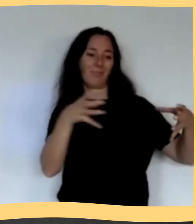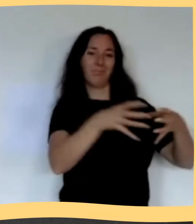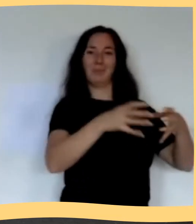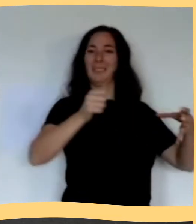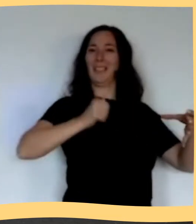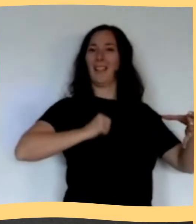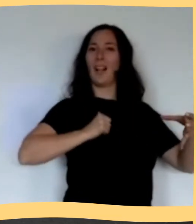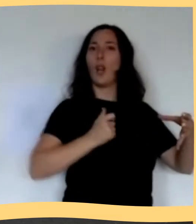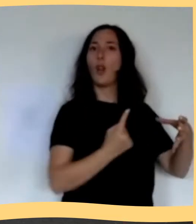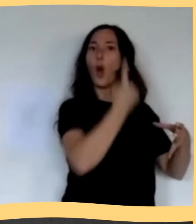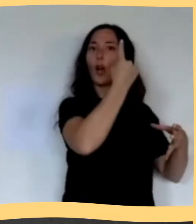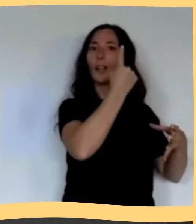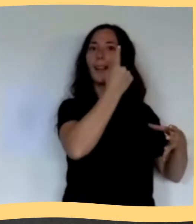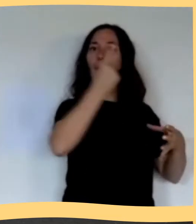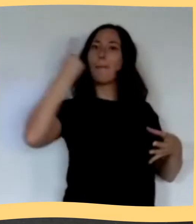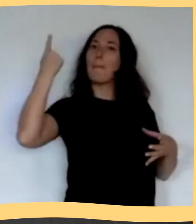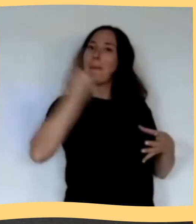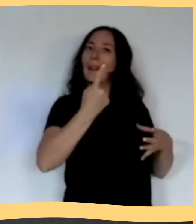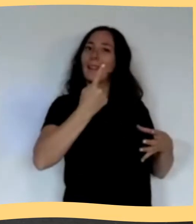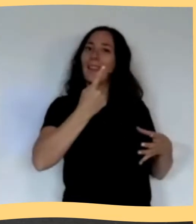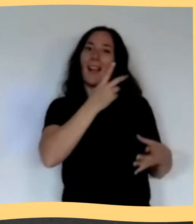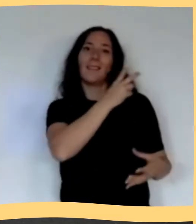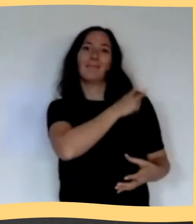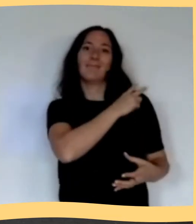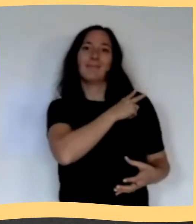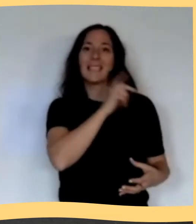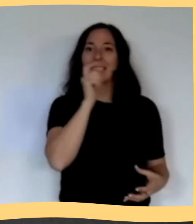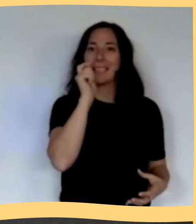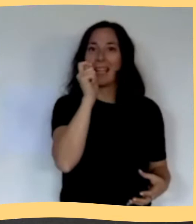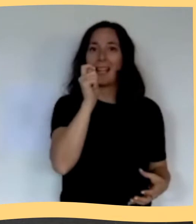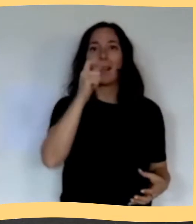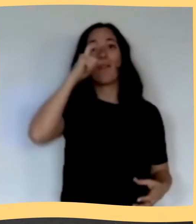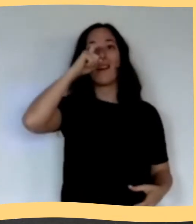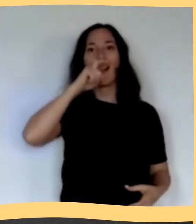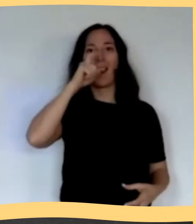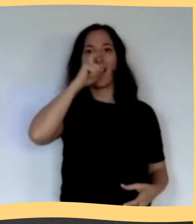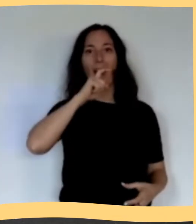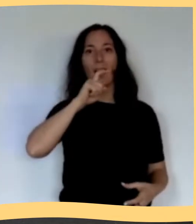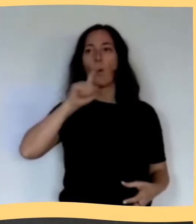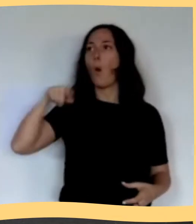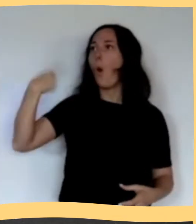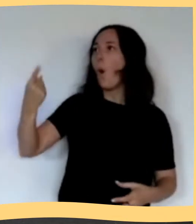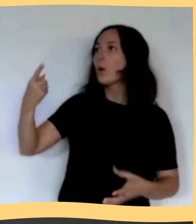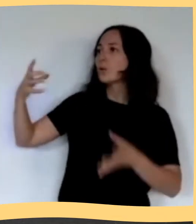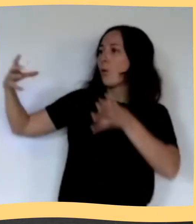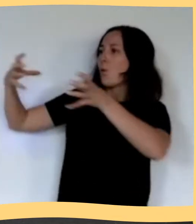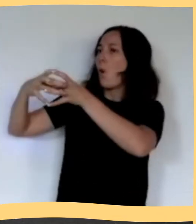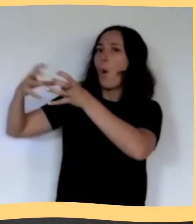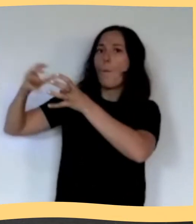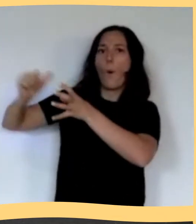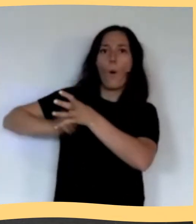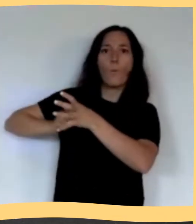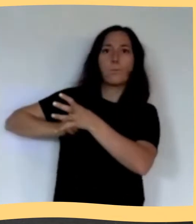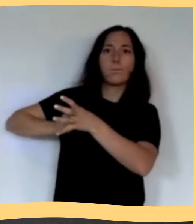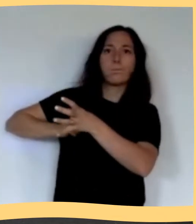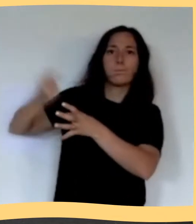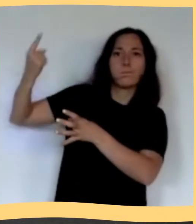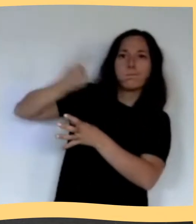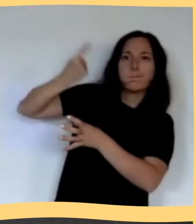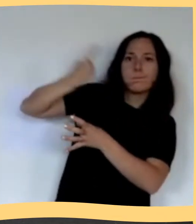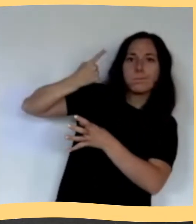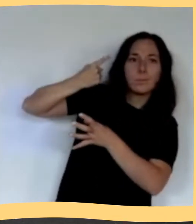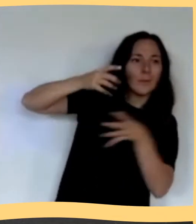ejército del norte al mando del general Manuel Belgrano y que frenó el avance realista en el territorio de las